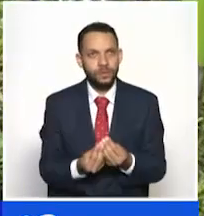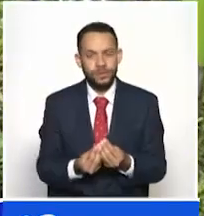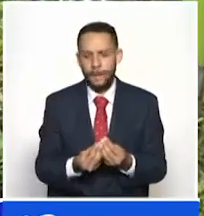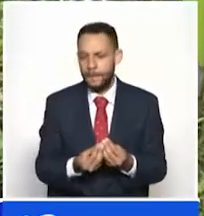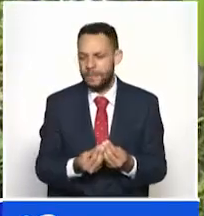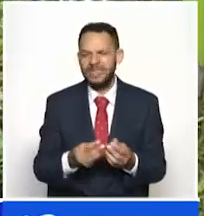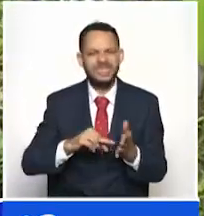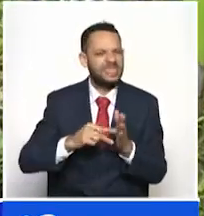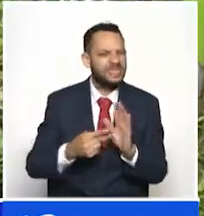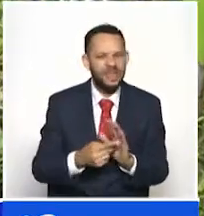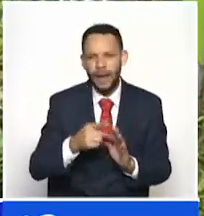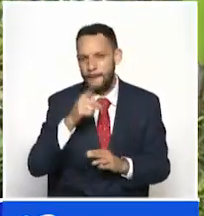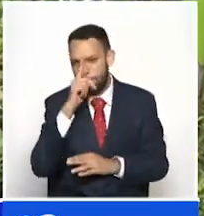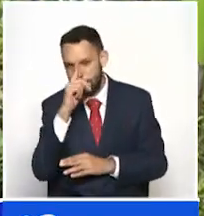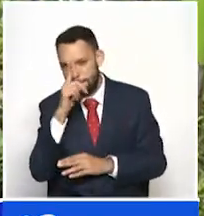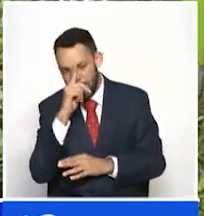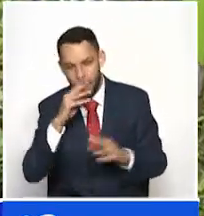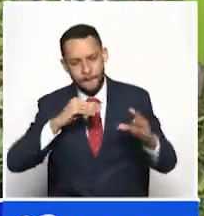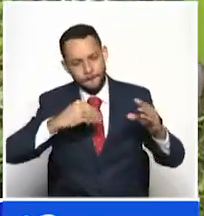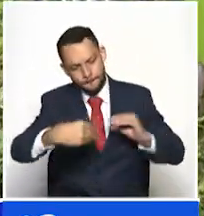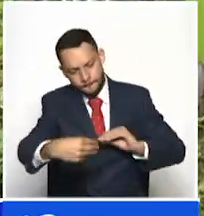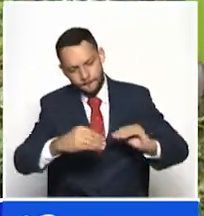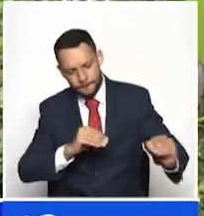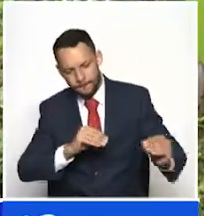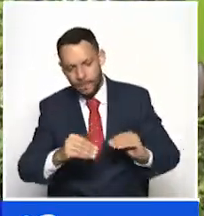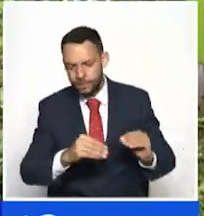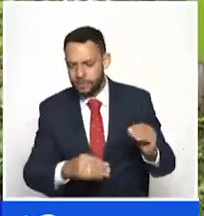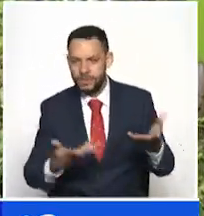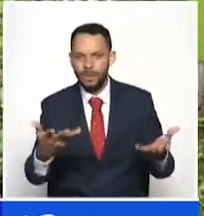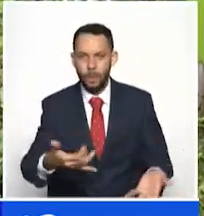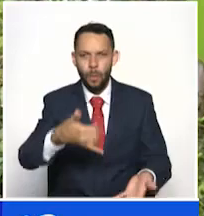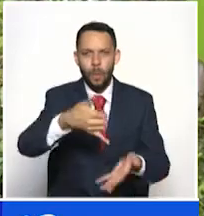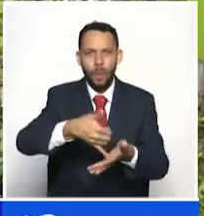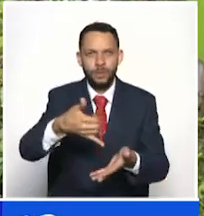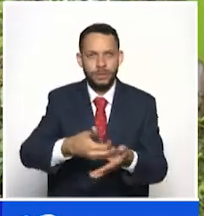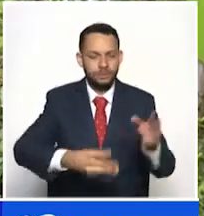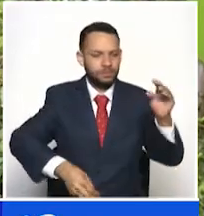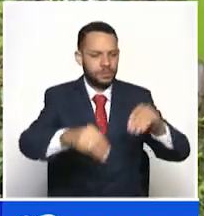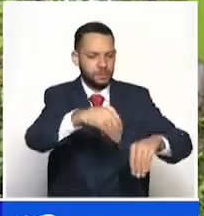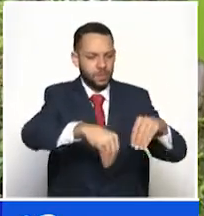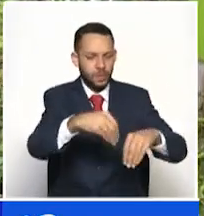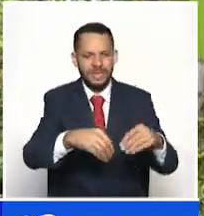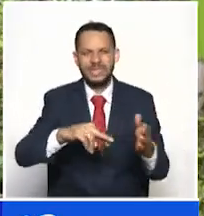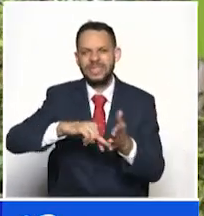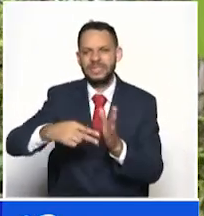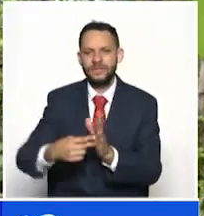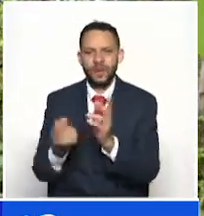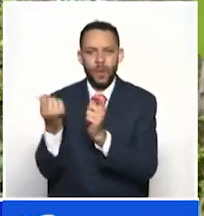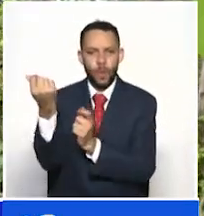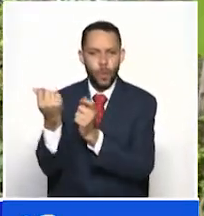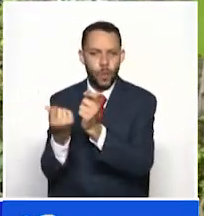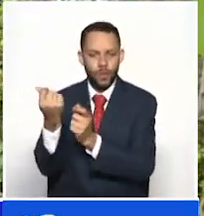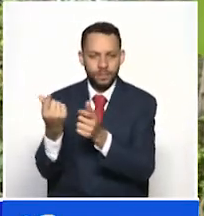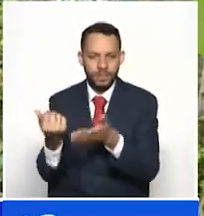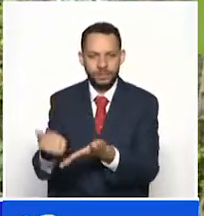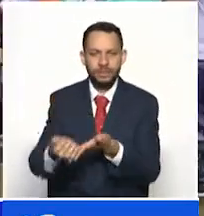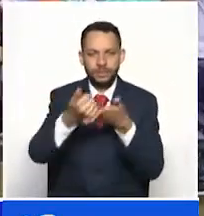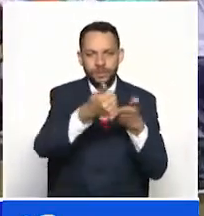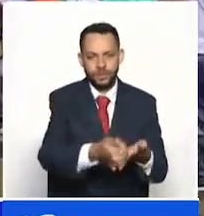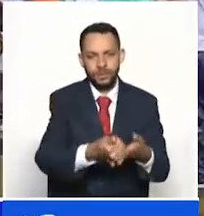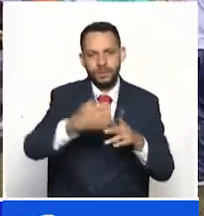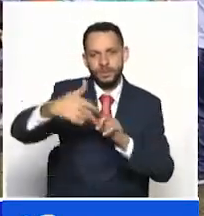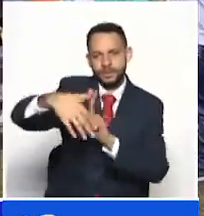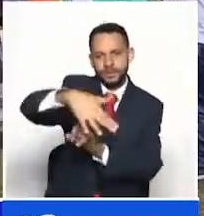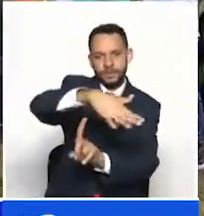plástica pero no es nada diferente que una actividad de economía común o economía circular encontrar que esos residuos no tienen que ir a un